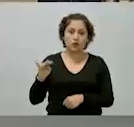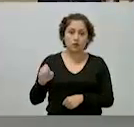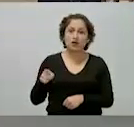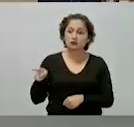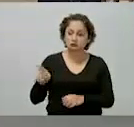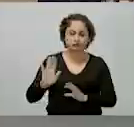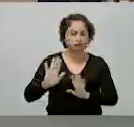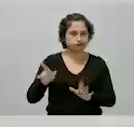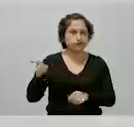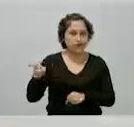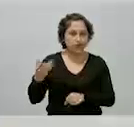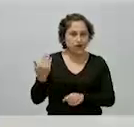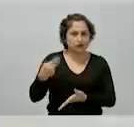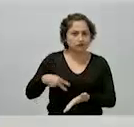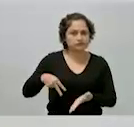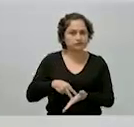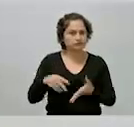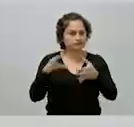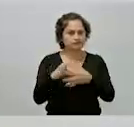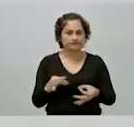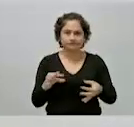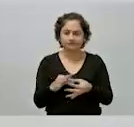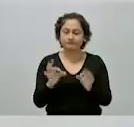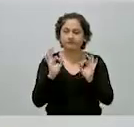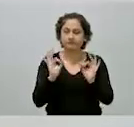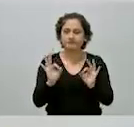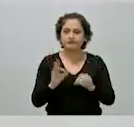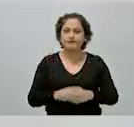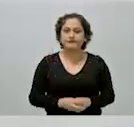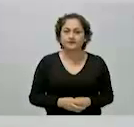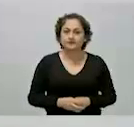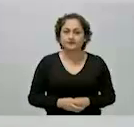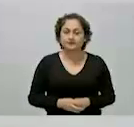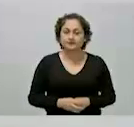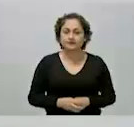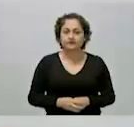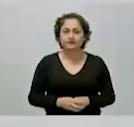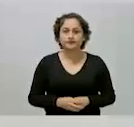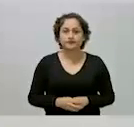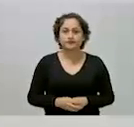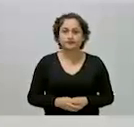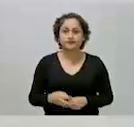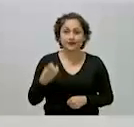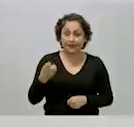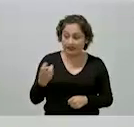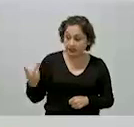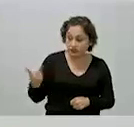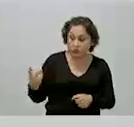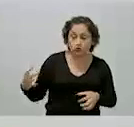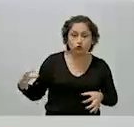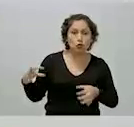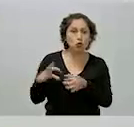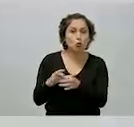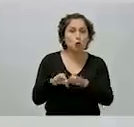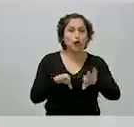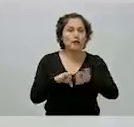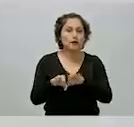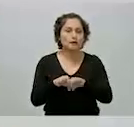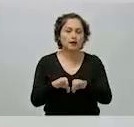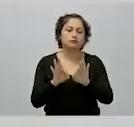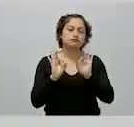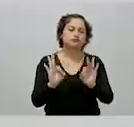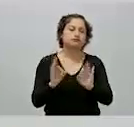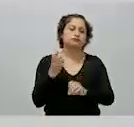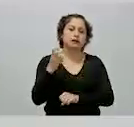misma lo ha mencionado, y Alfredo del Mazo. Esto es un ejemplo de buenos